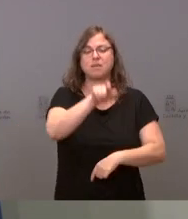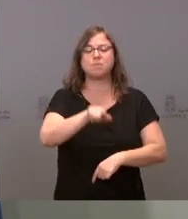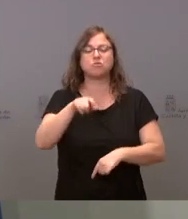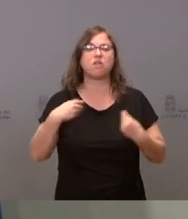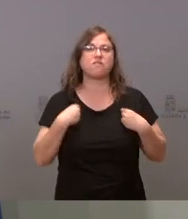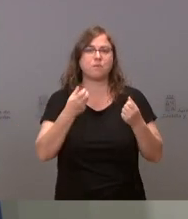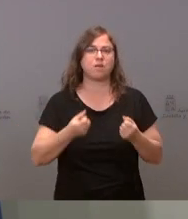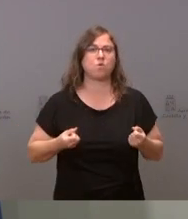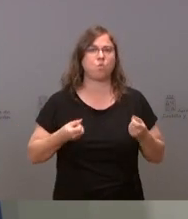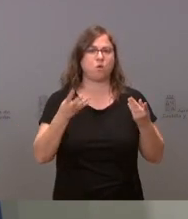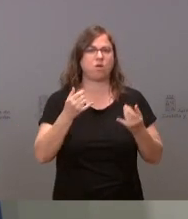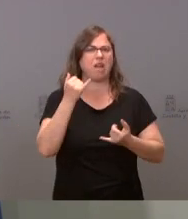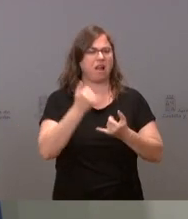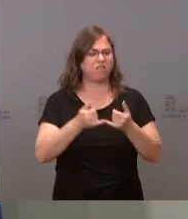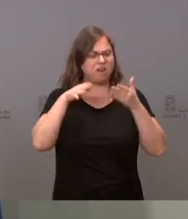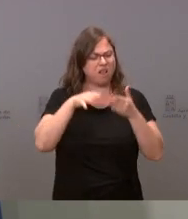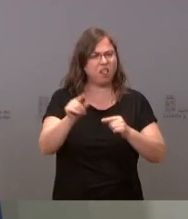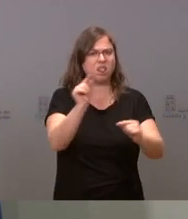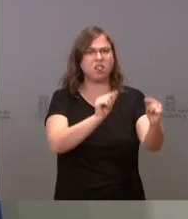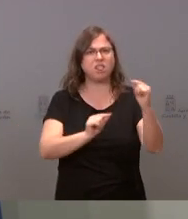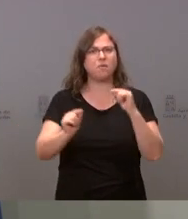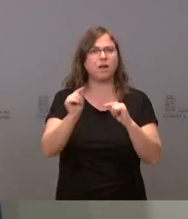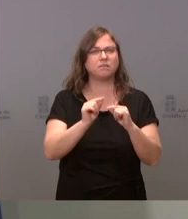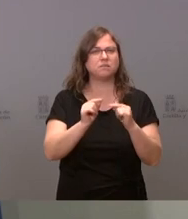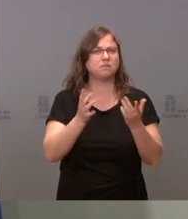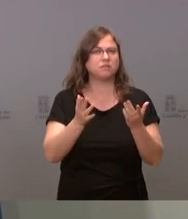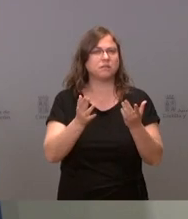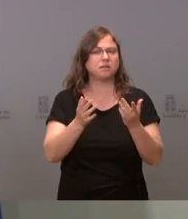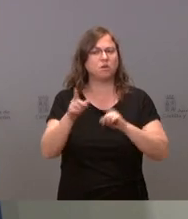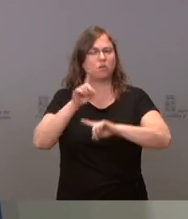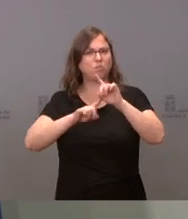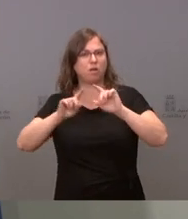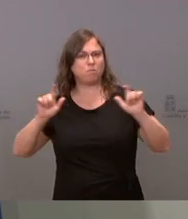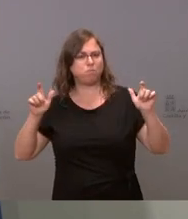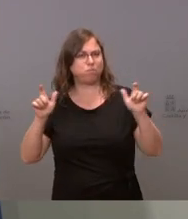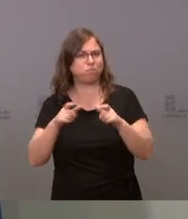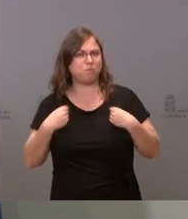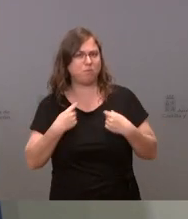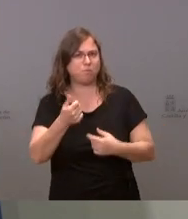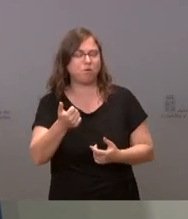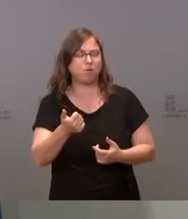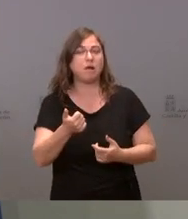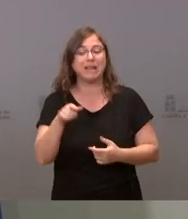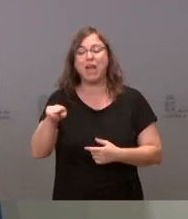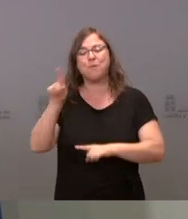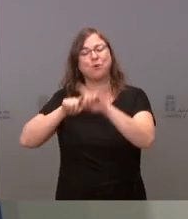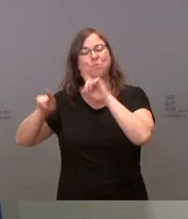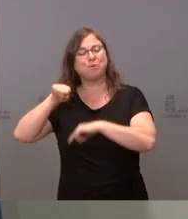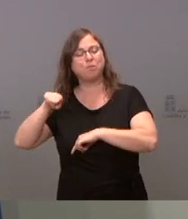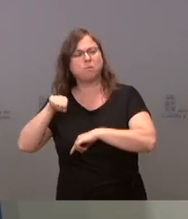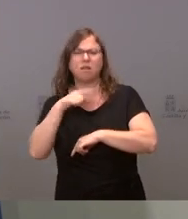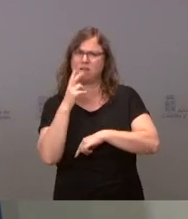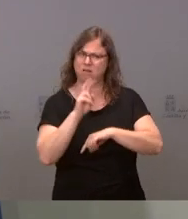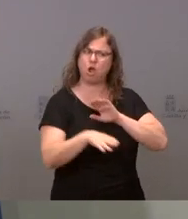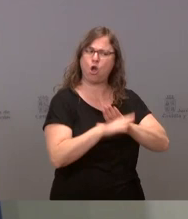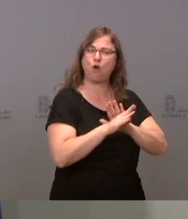que el centro del debate sea el reto demográfico. Tú no puedes decir que esto es lo que más te preocupa, pero vas a mantener un sistema en el cual